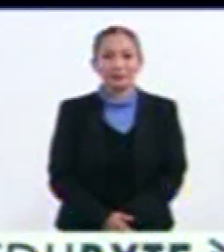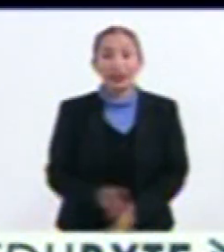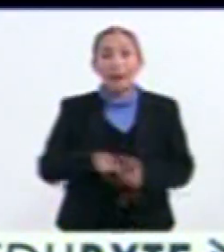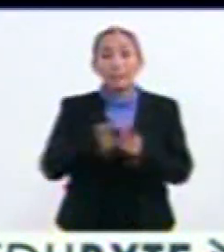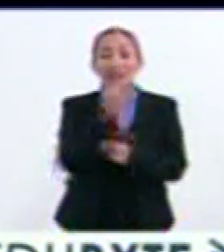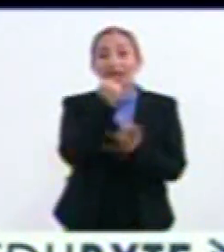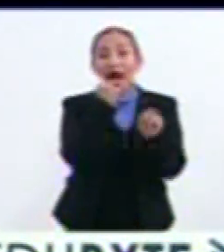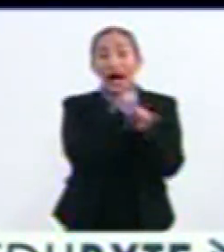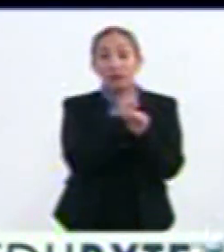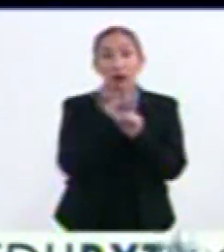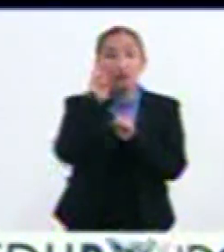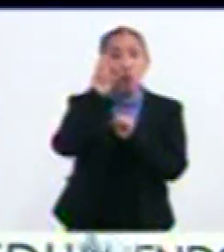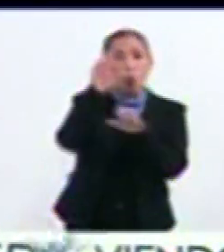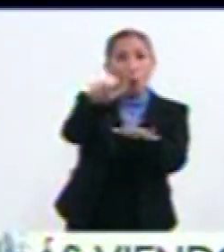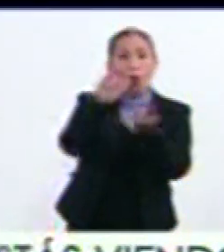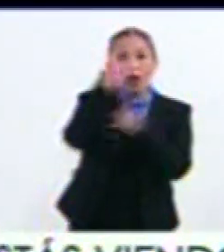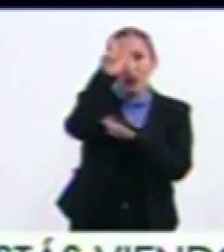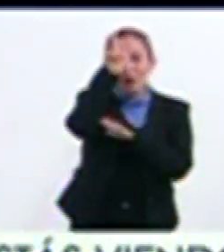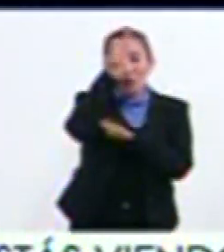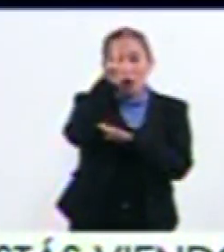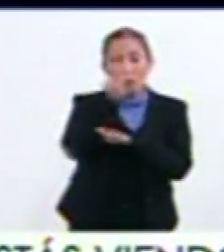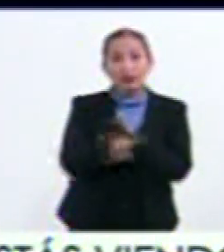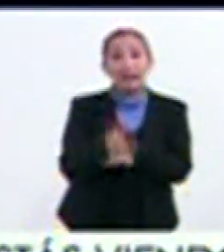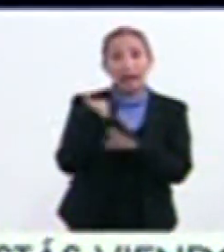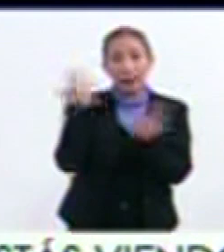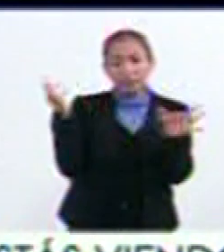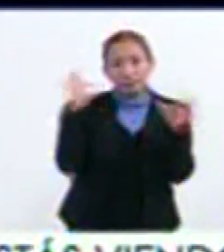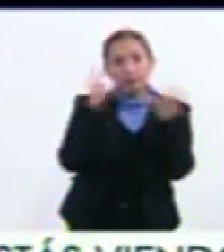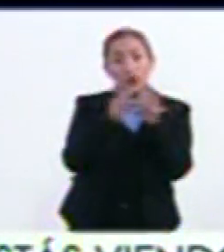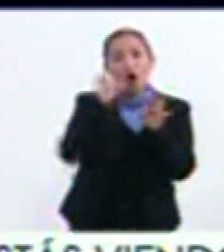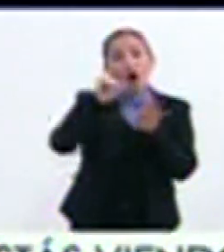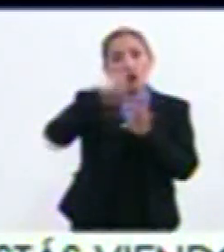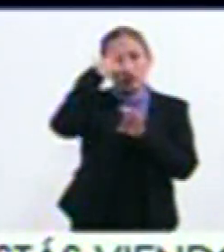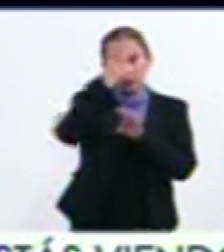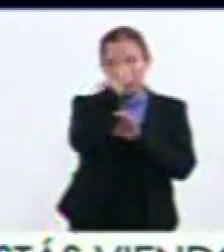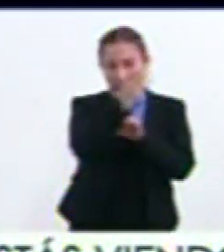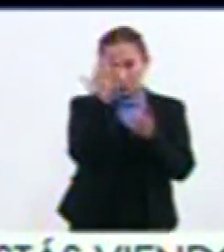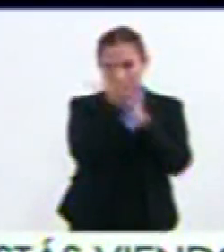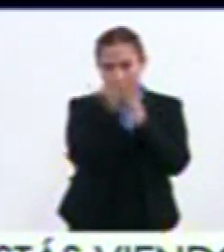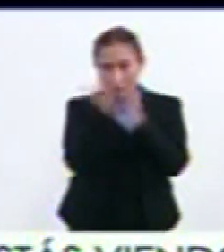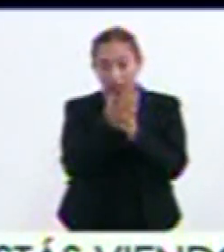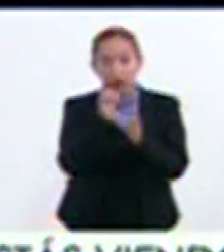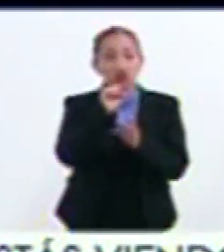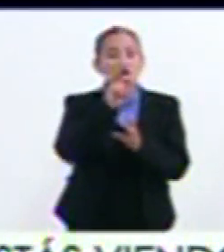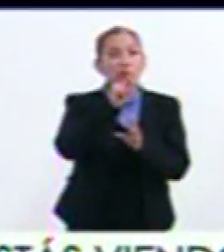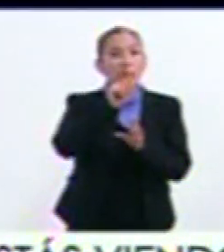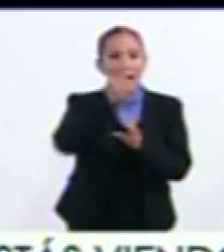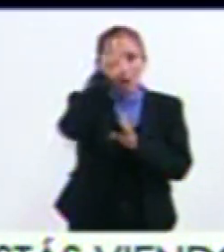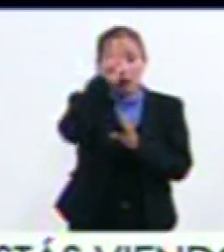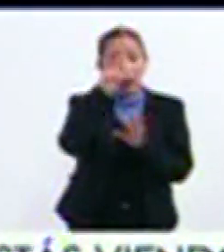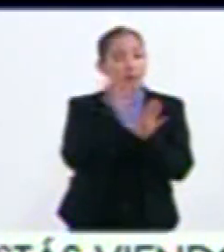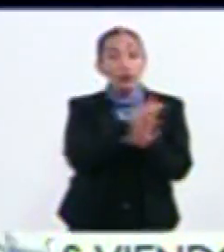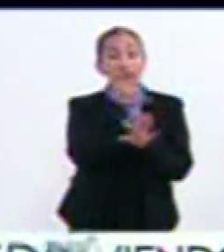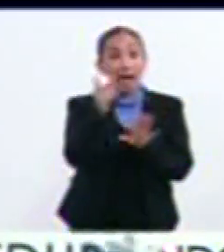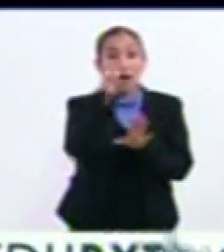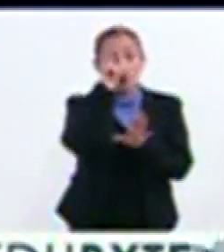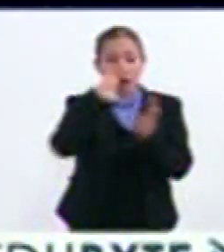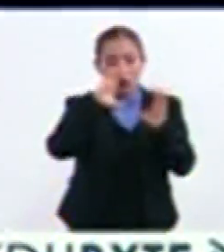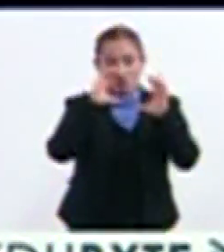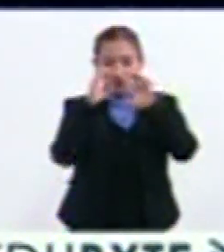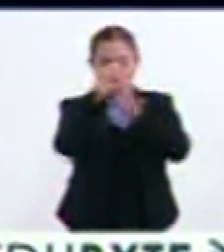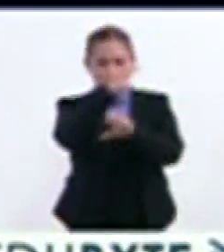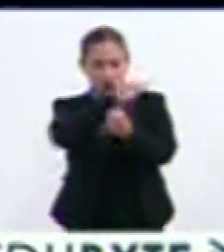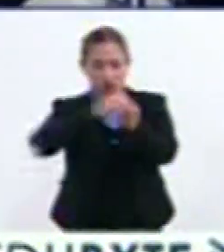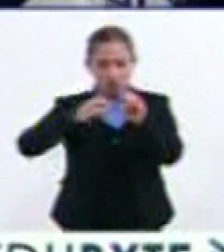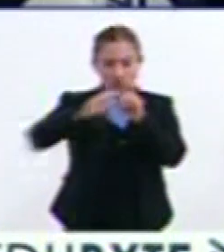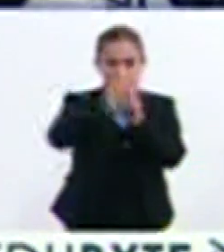Inicia el año con un espectáculo lunar Lo que coincide esta noche son tres fenómenos La superluna, porque resulta que la luna gira alrededor de